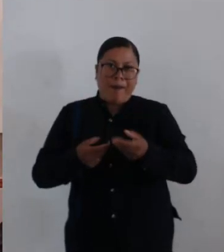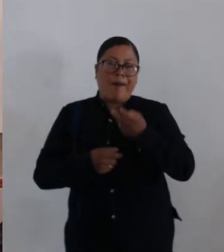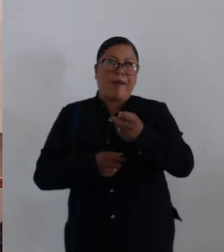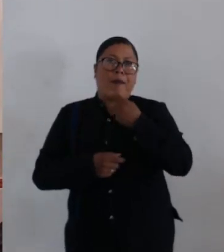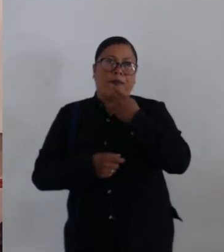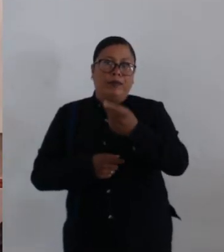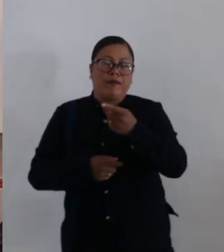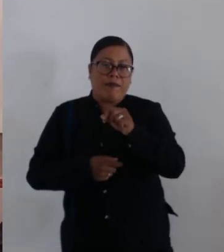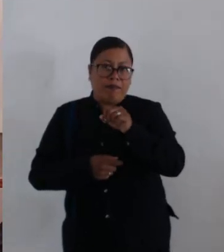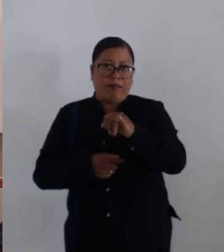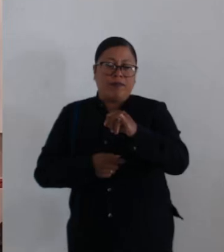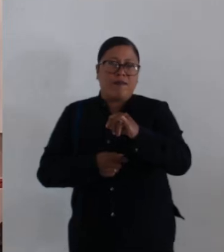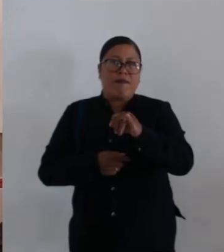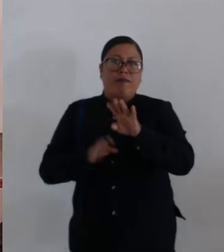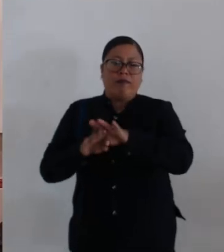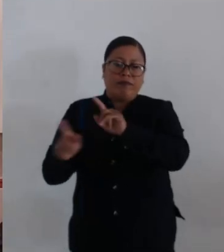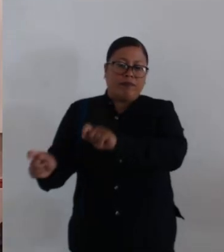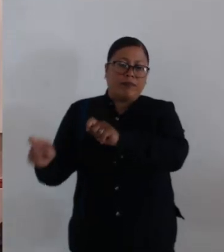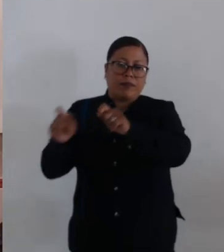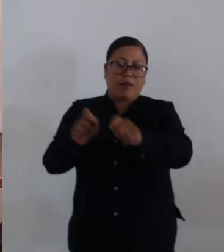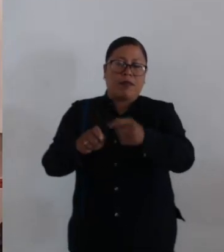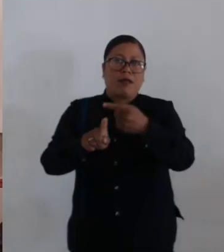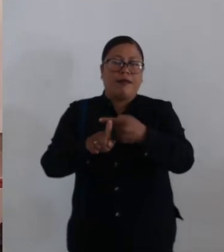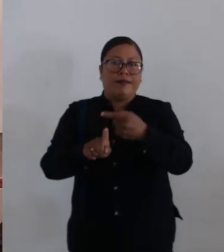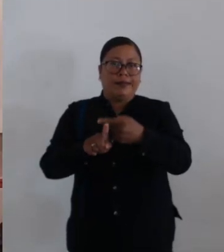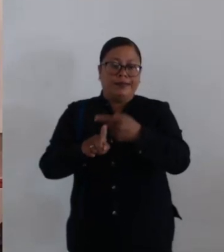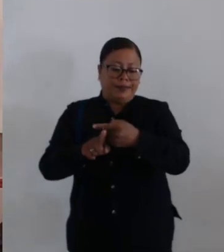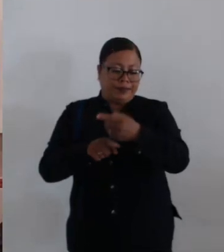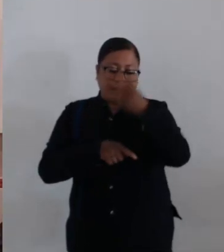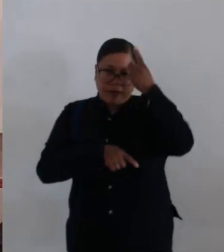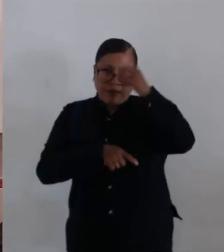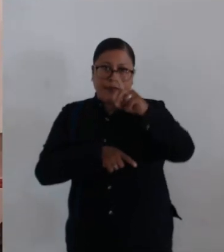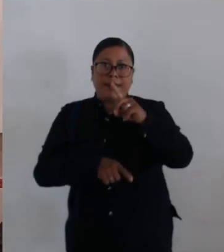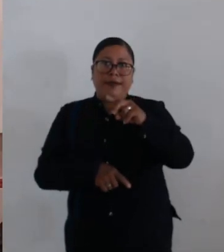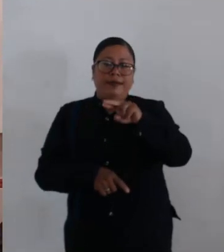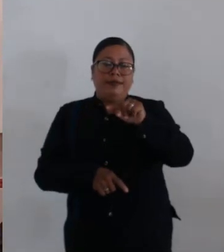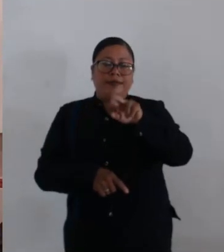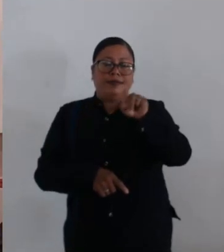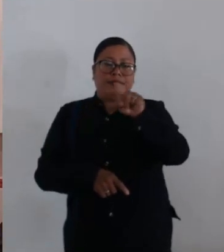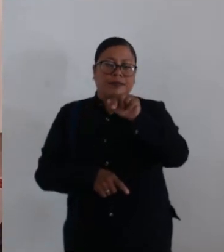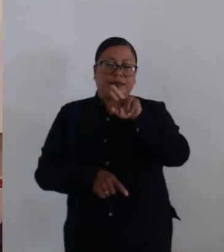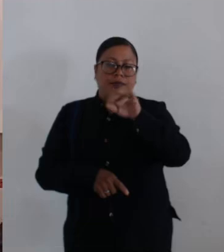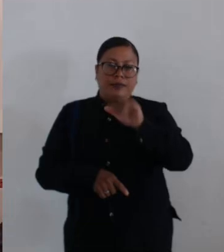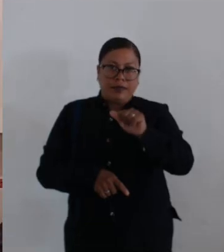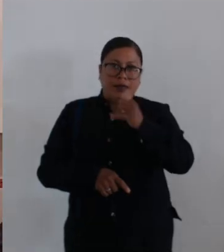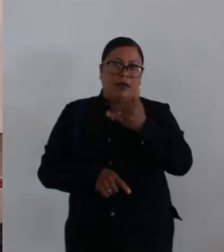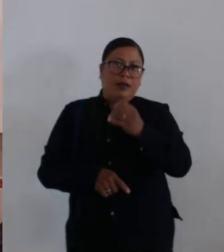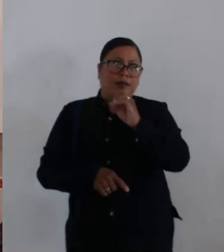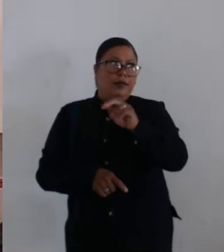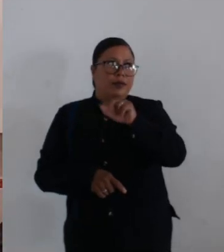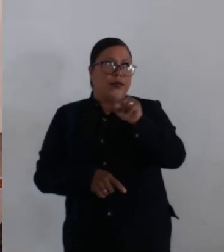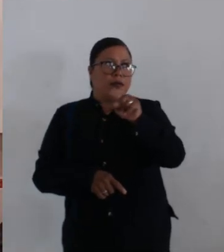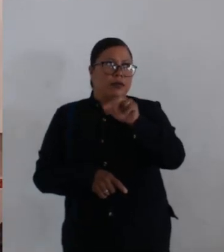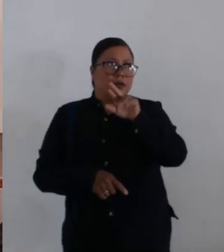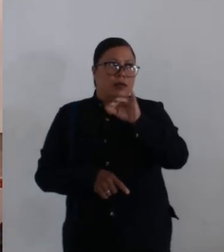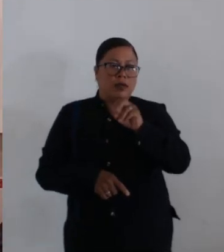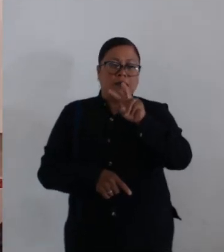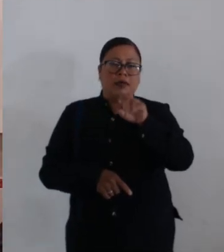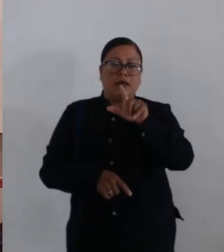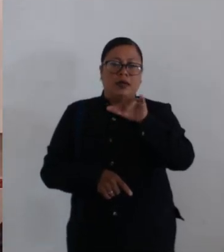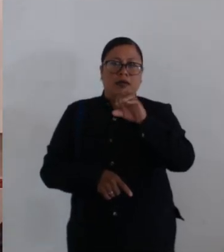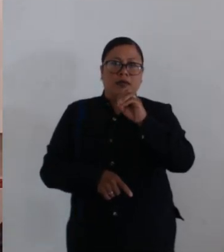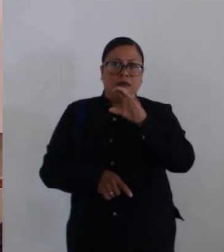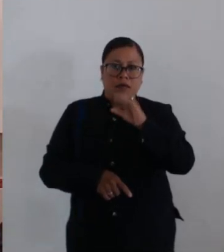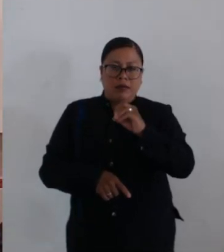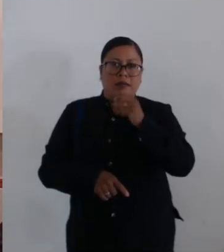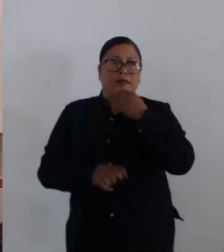mediante el que se determina aprobar la sesión de derechos que realiza la concesionaria Nazaria Velasco y o Nazaria Velasco Vicente, a